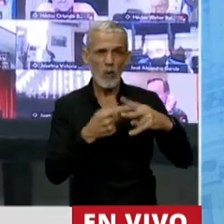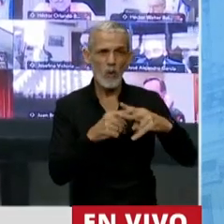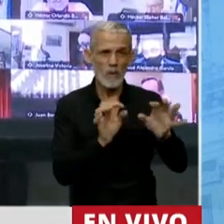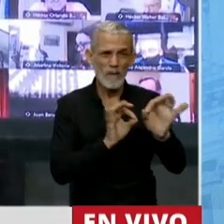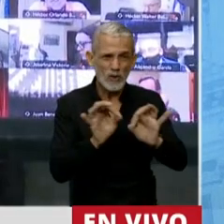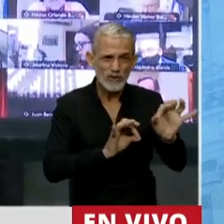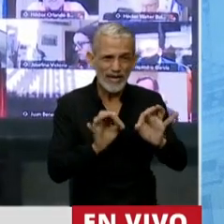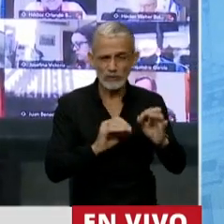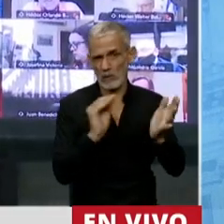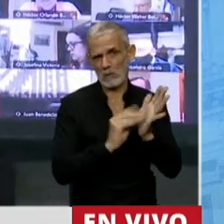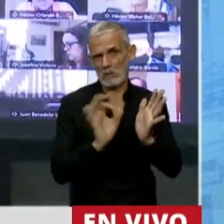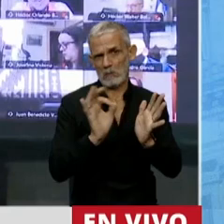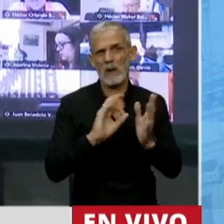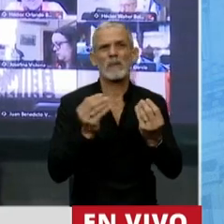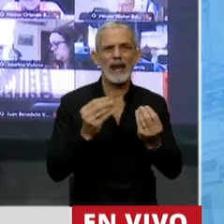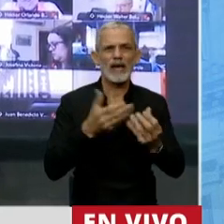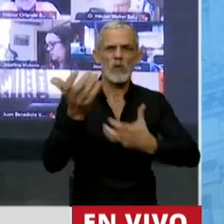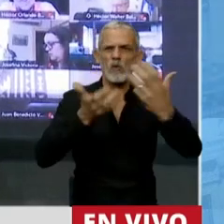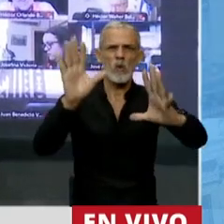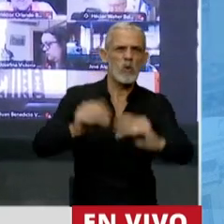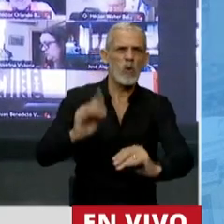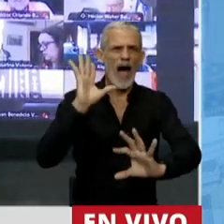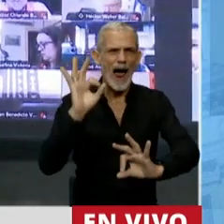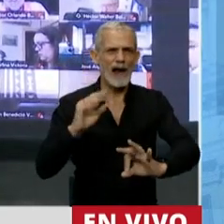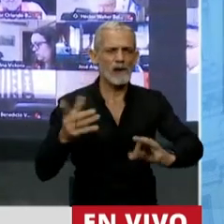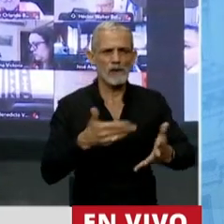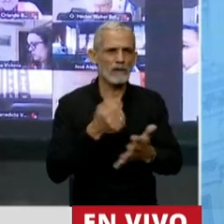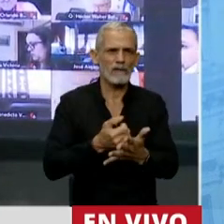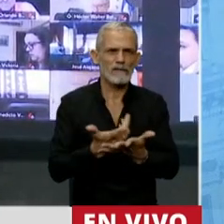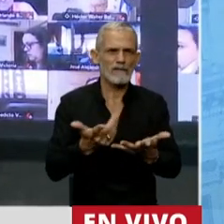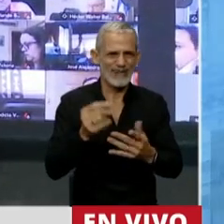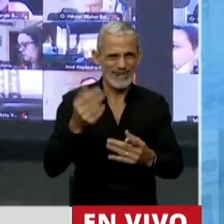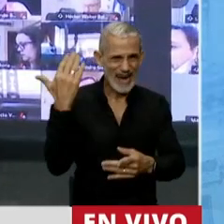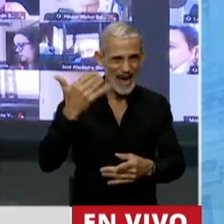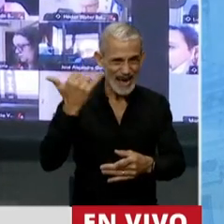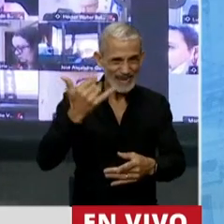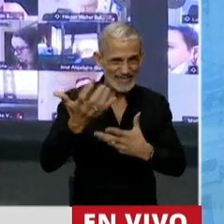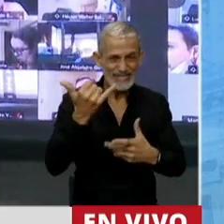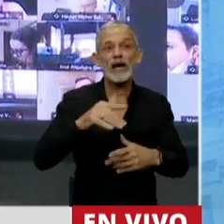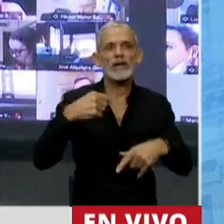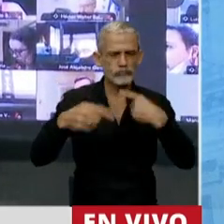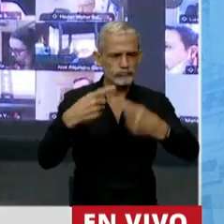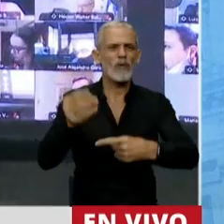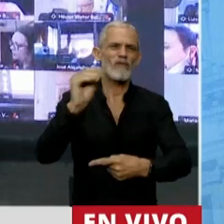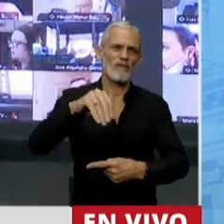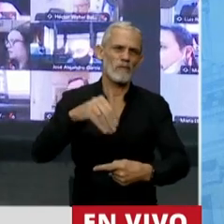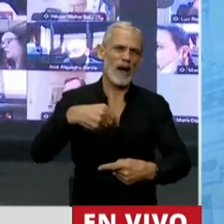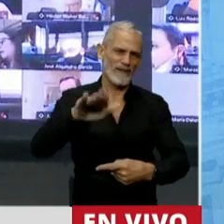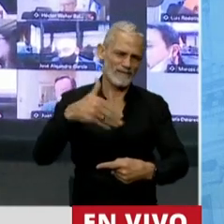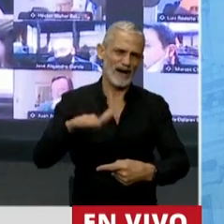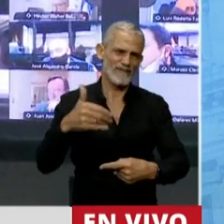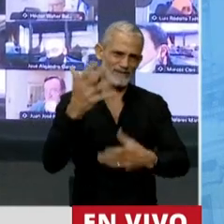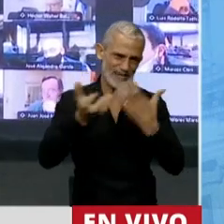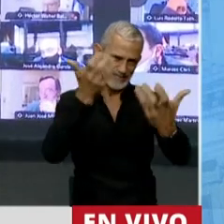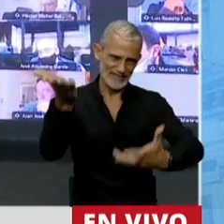Presidente, para enfrentar los incendios que ocurrieron y que van a seguir ocurriendo en nuestro